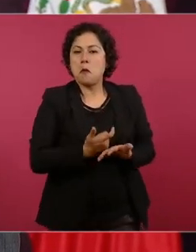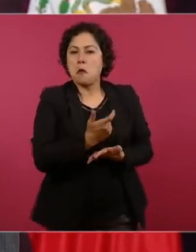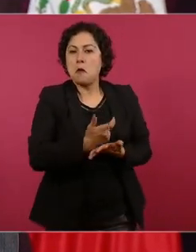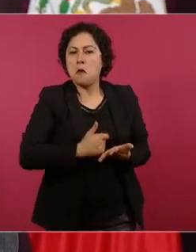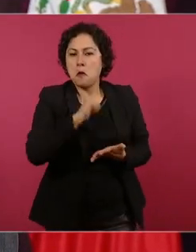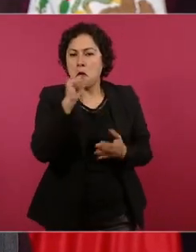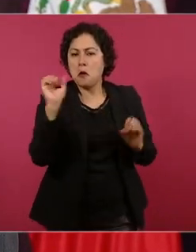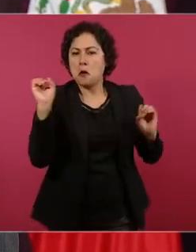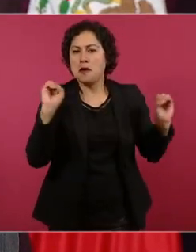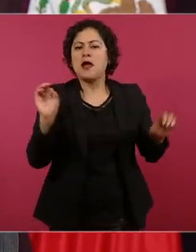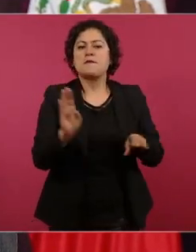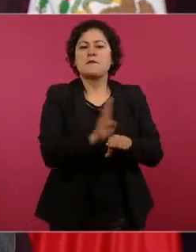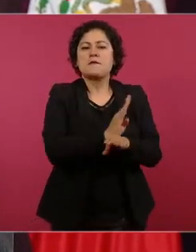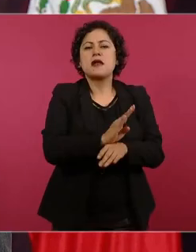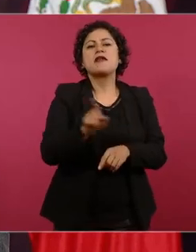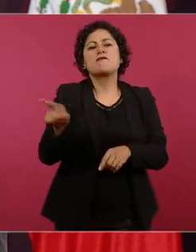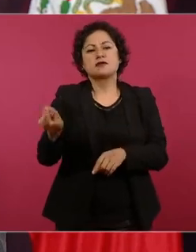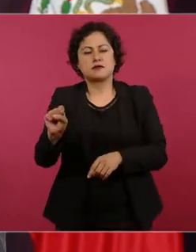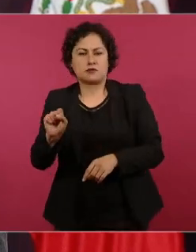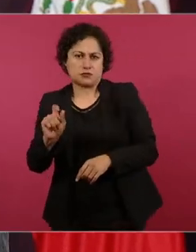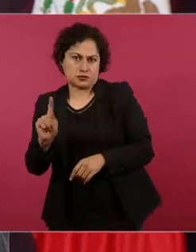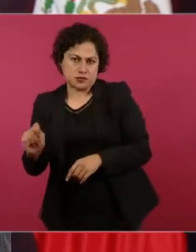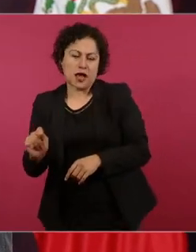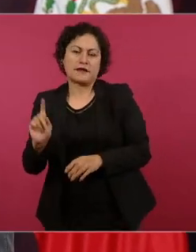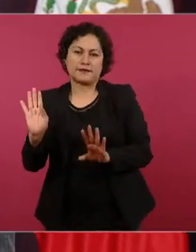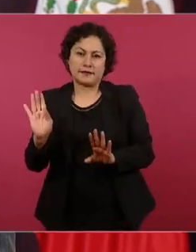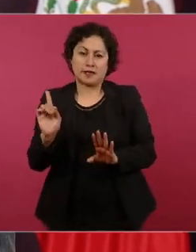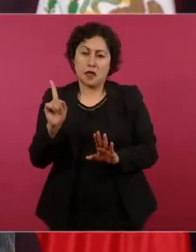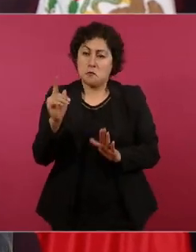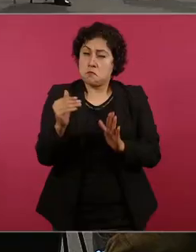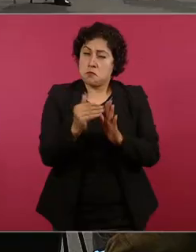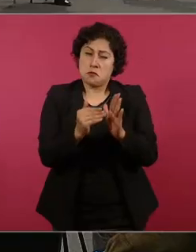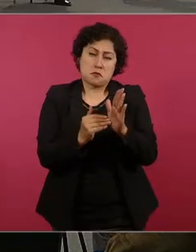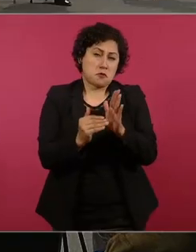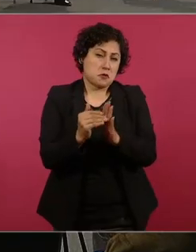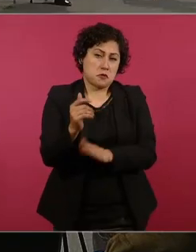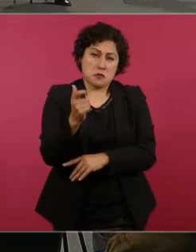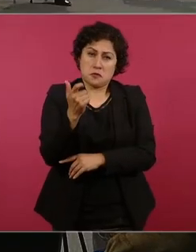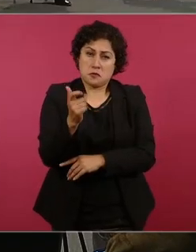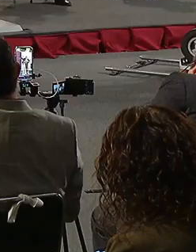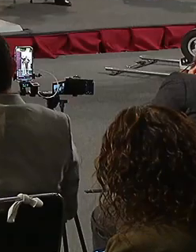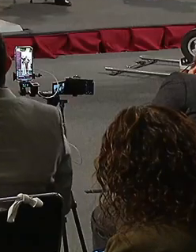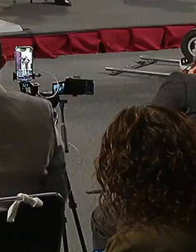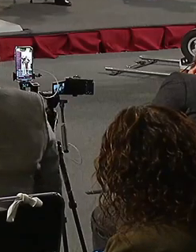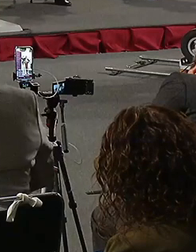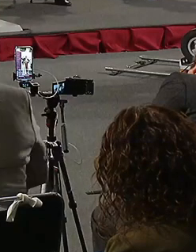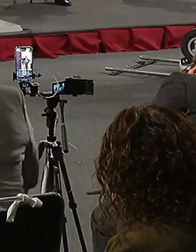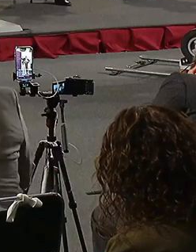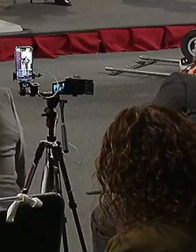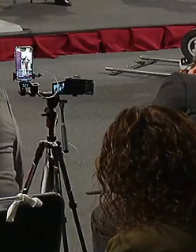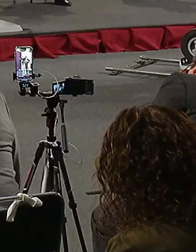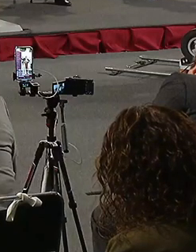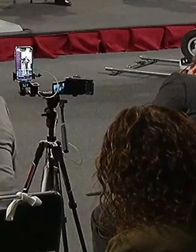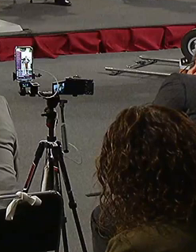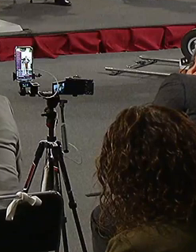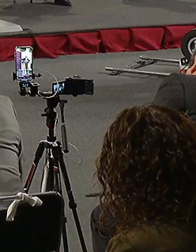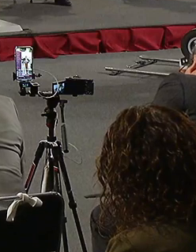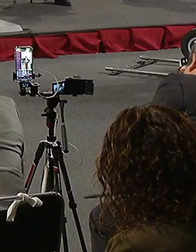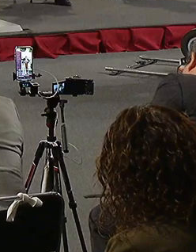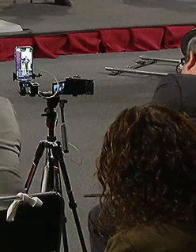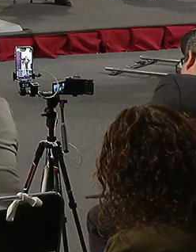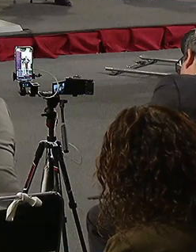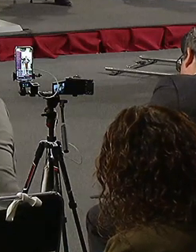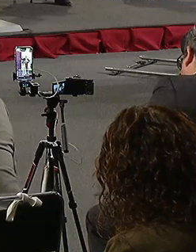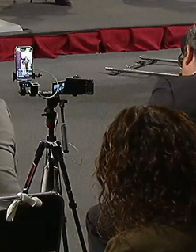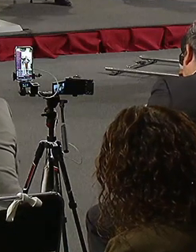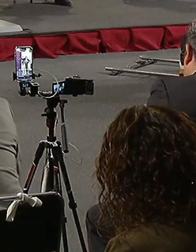en beneficio de la Hacienda Pública miles de millones de pesos que luego los descontaron a los gobiernos estatales